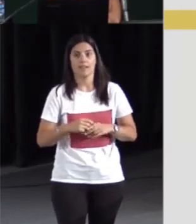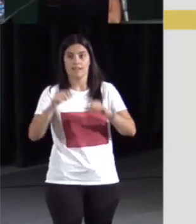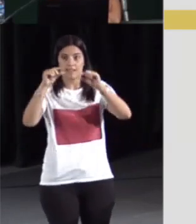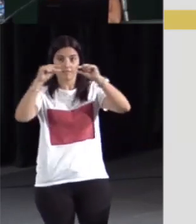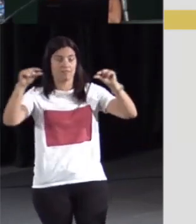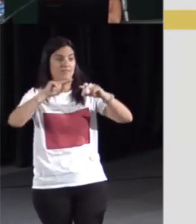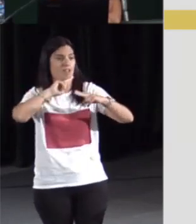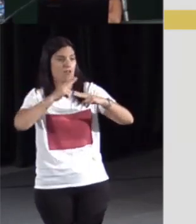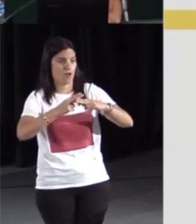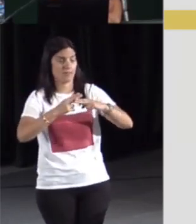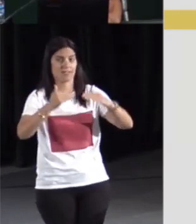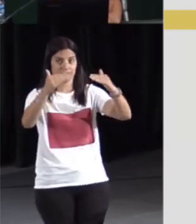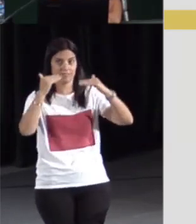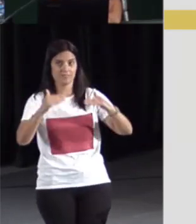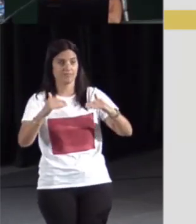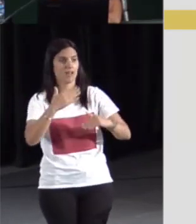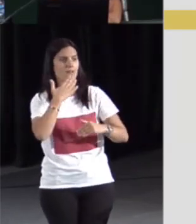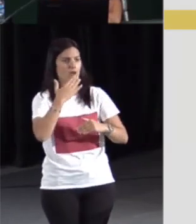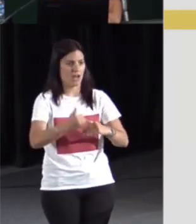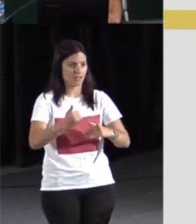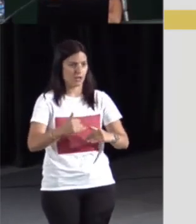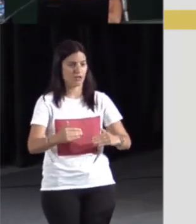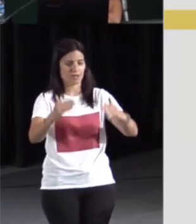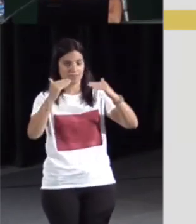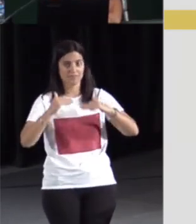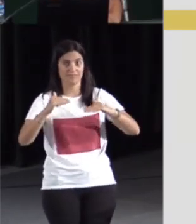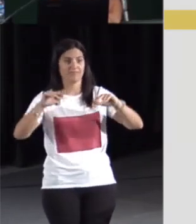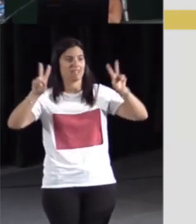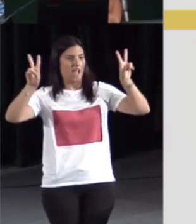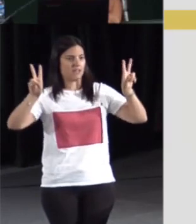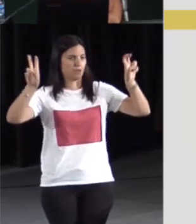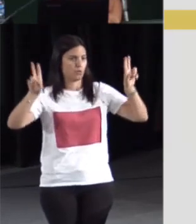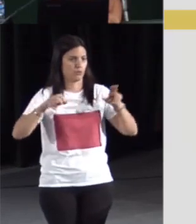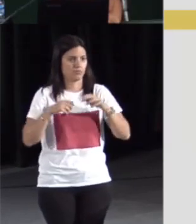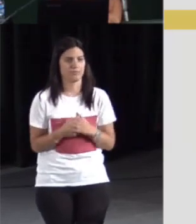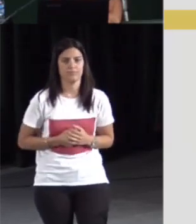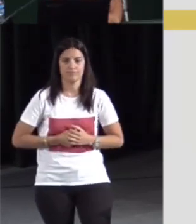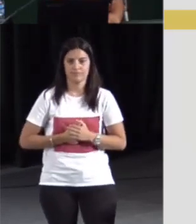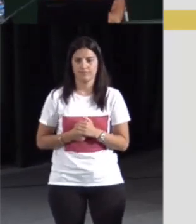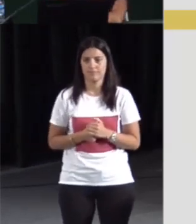vuestro nombre, vuestro correo electrónico, el tema de la consulta y también el mensaje.